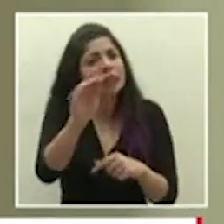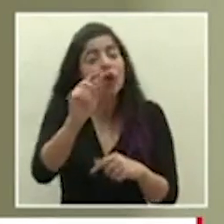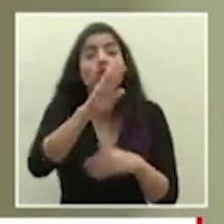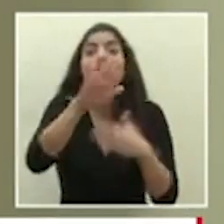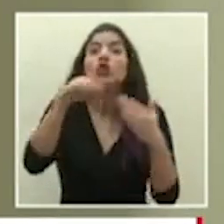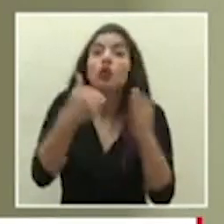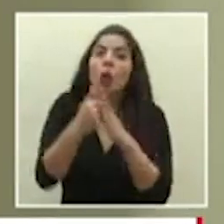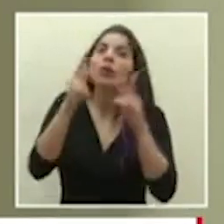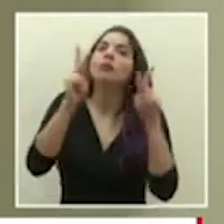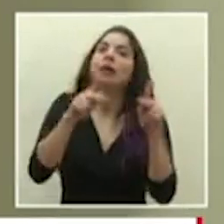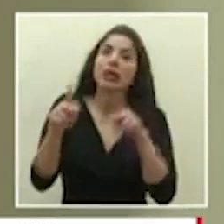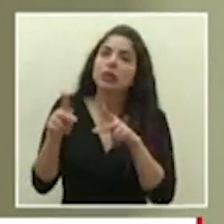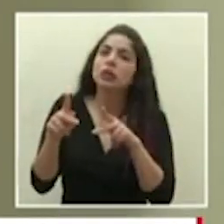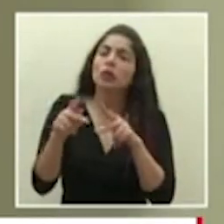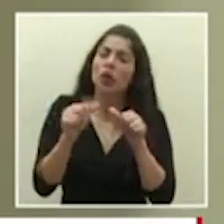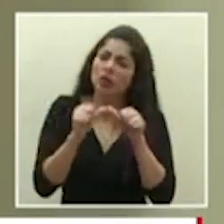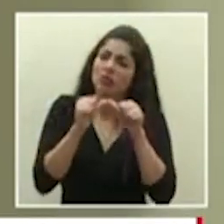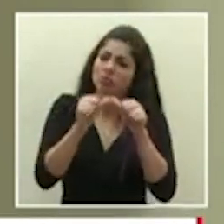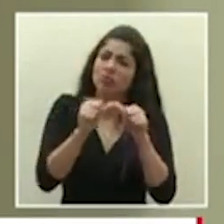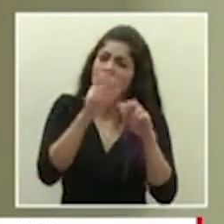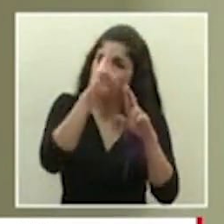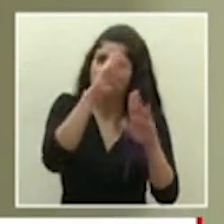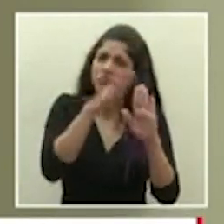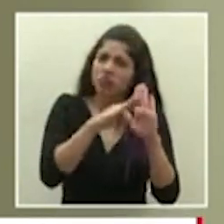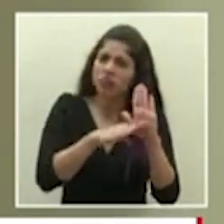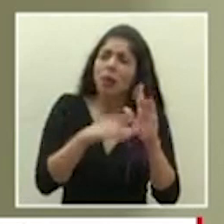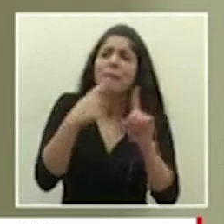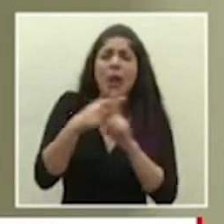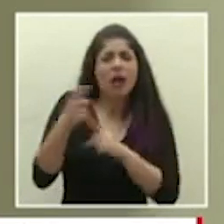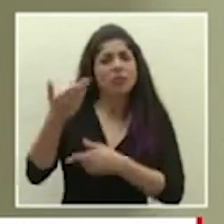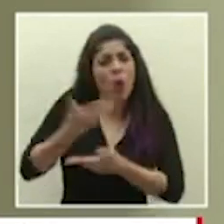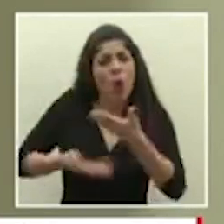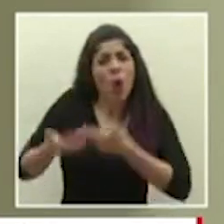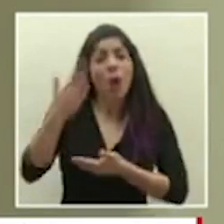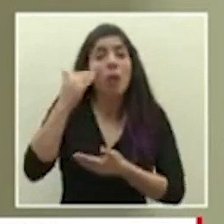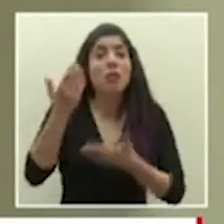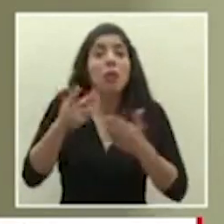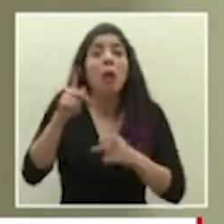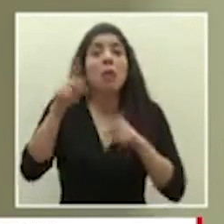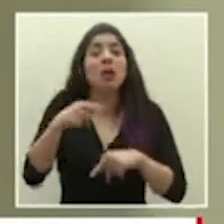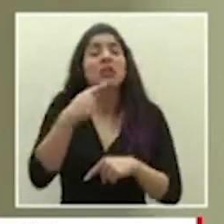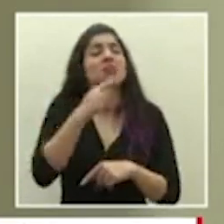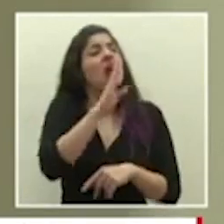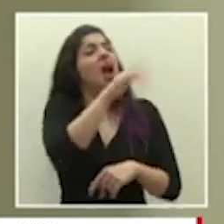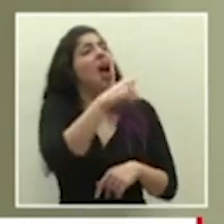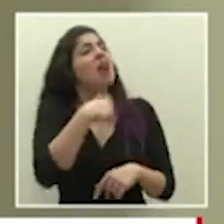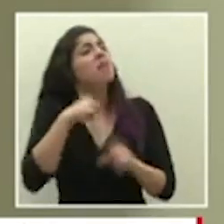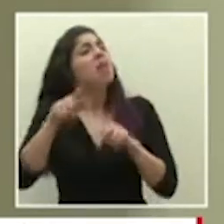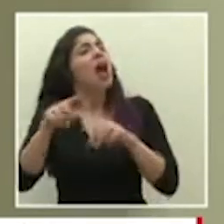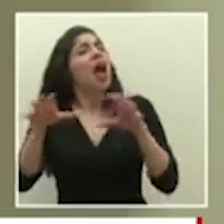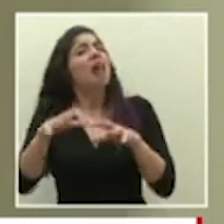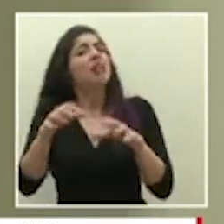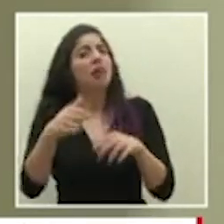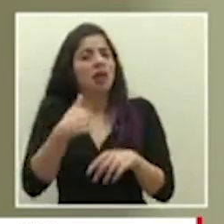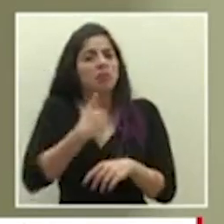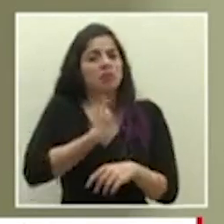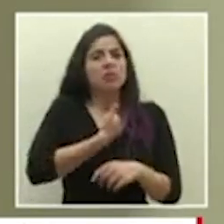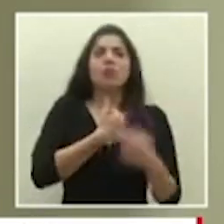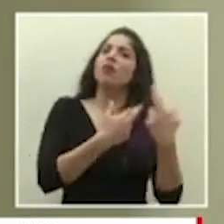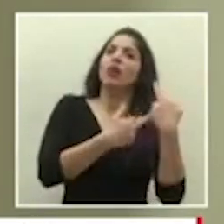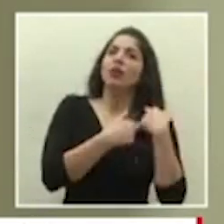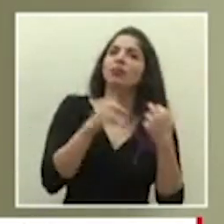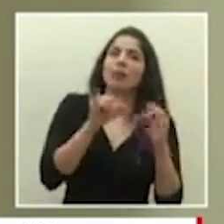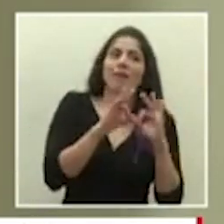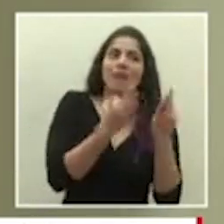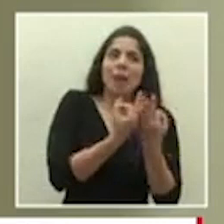los ciudadanos nos mantengamos y eventualmente colaboremos porque puede ser que alguien nos diga no hagamos tal actividad pero uno también tiene que ser responsable con